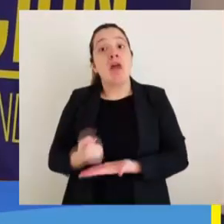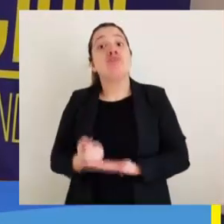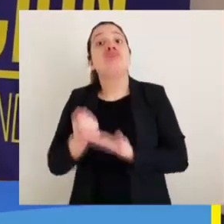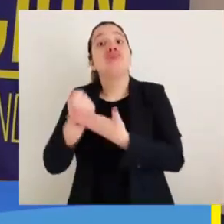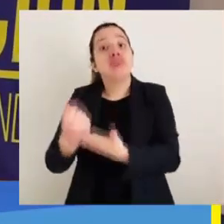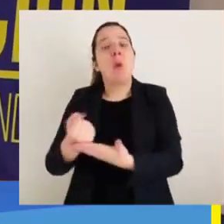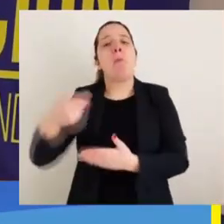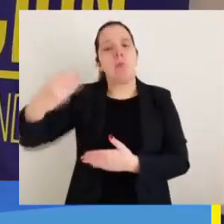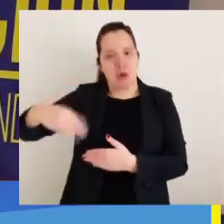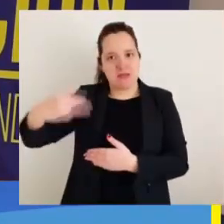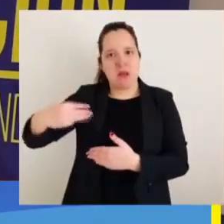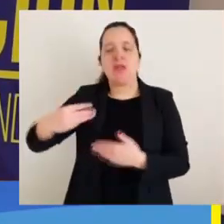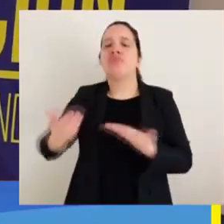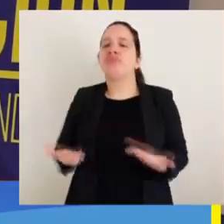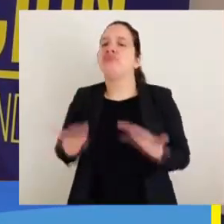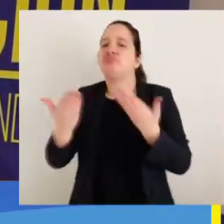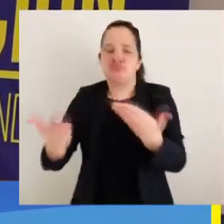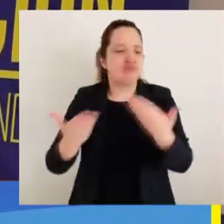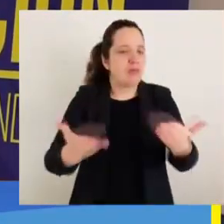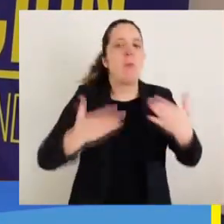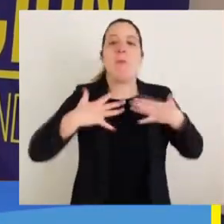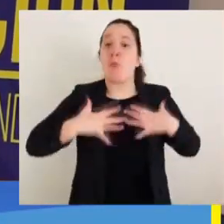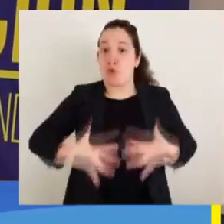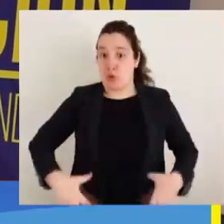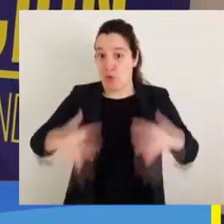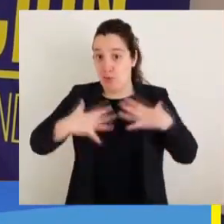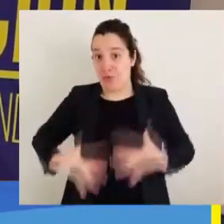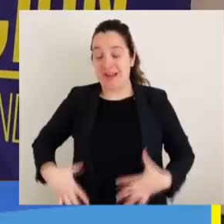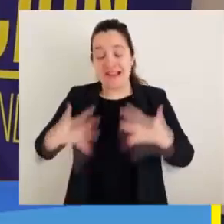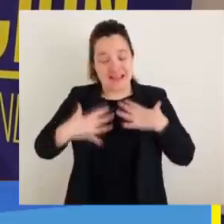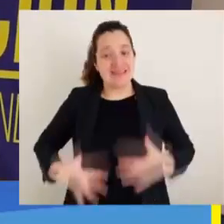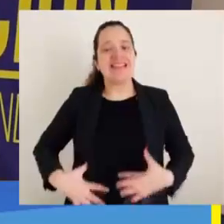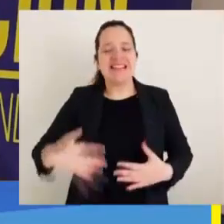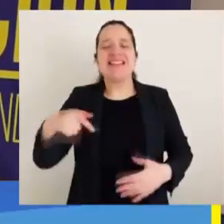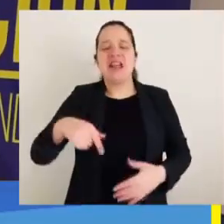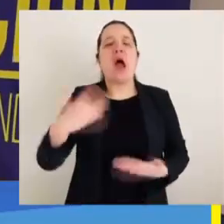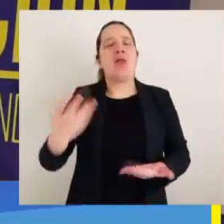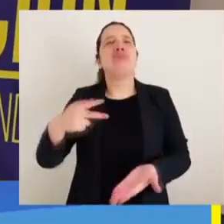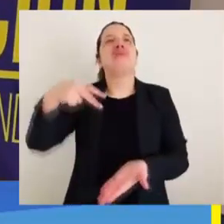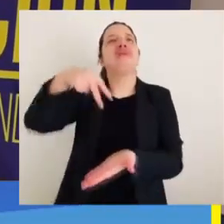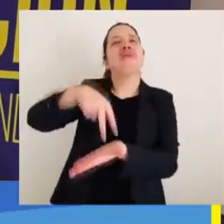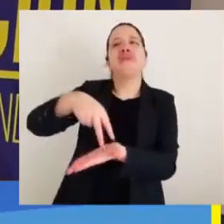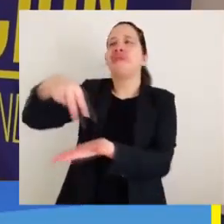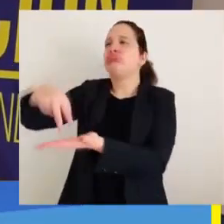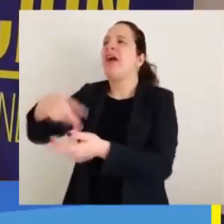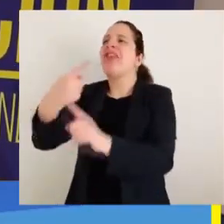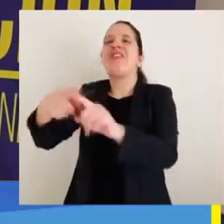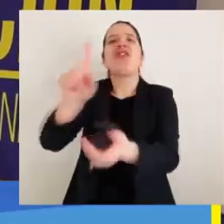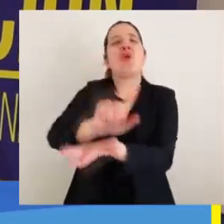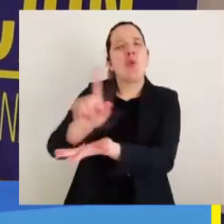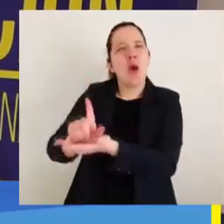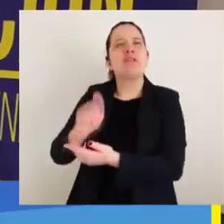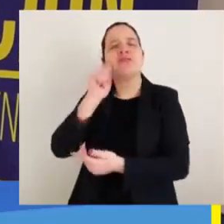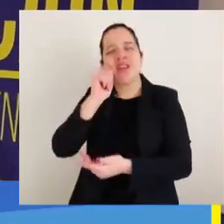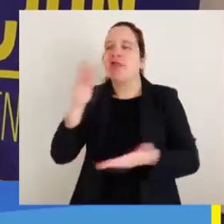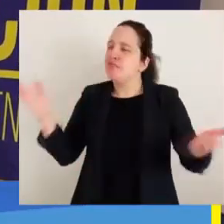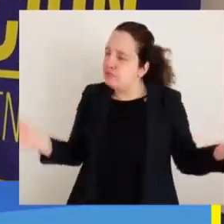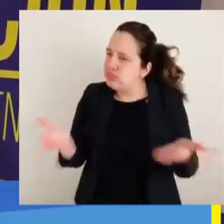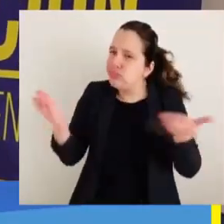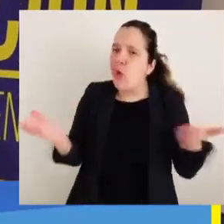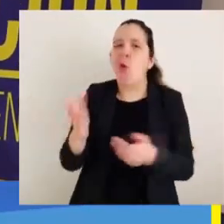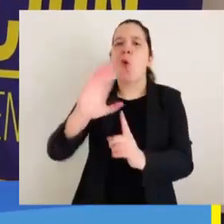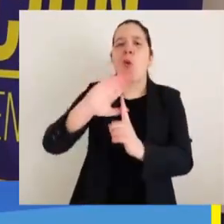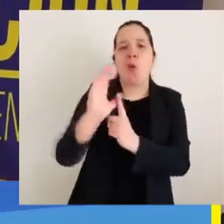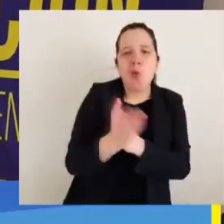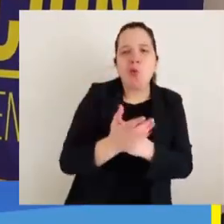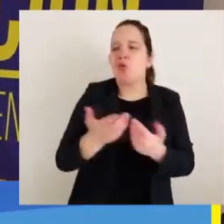aporte que hace el municipio entregándoles vestimenta a nuestros niños y niñas y jóvenes que están participando en esta instancia tan importante para nosotros, como una forma de fomentar la